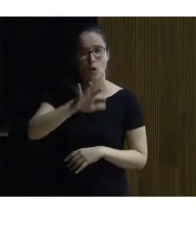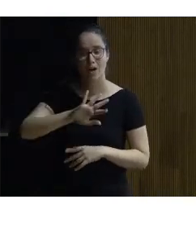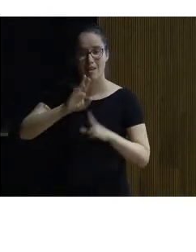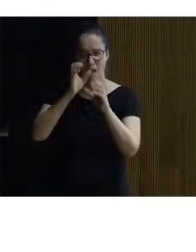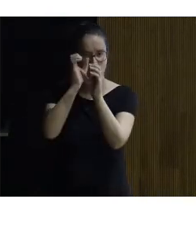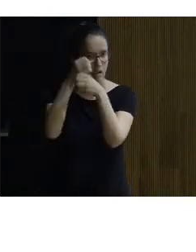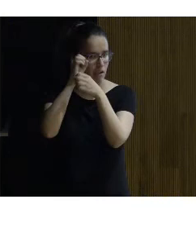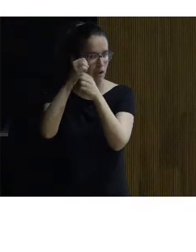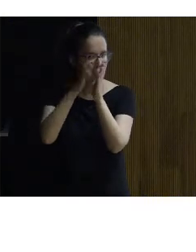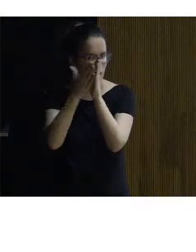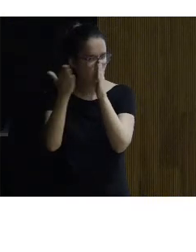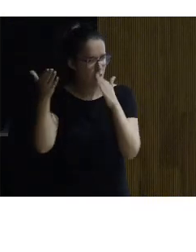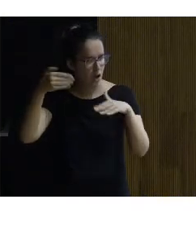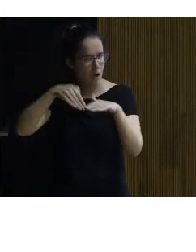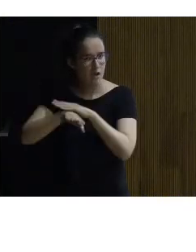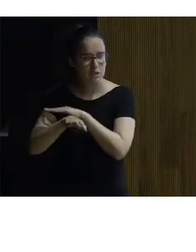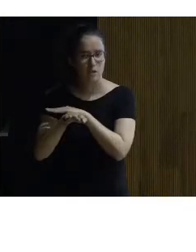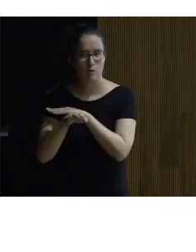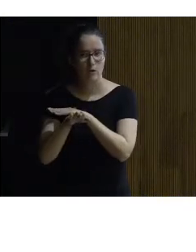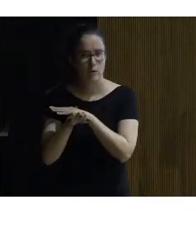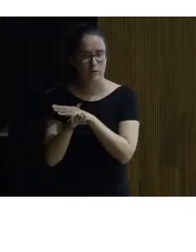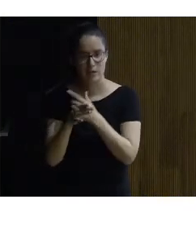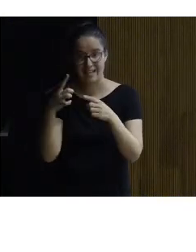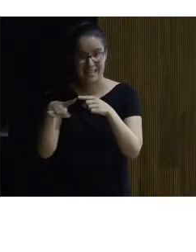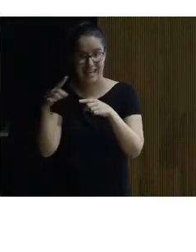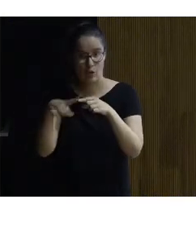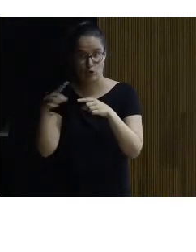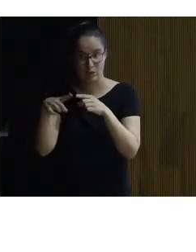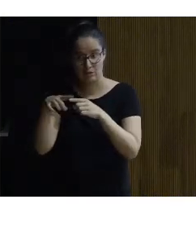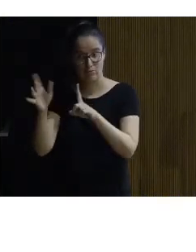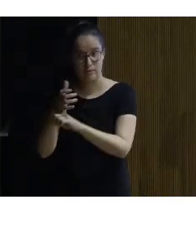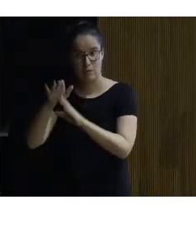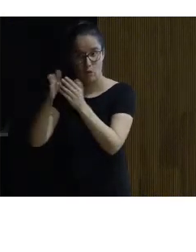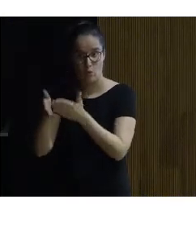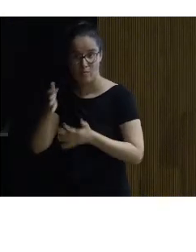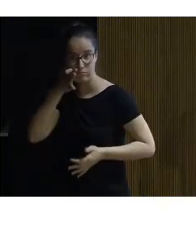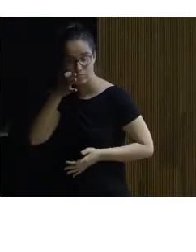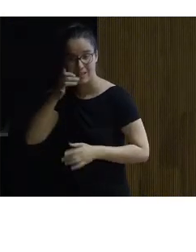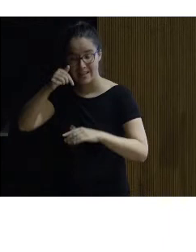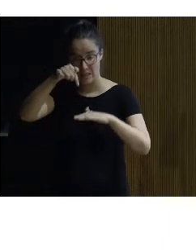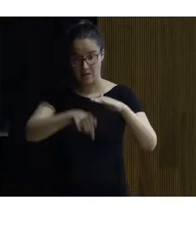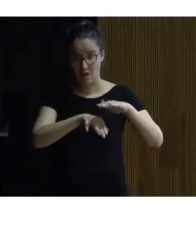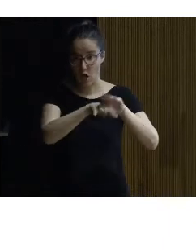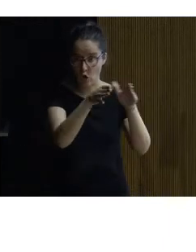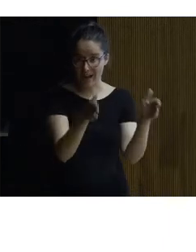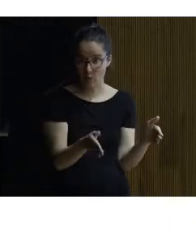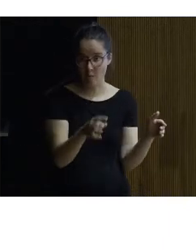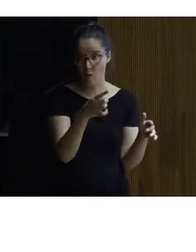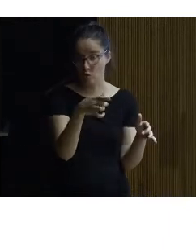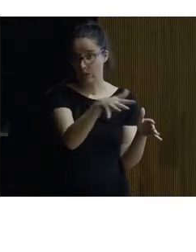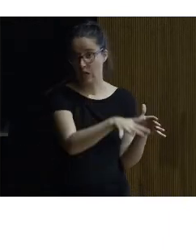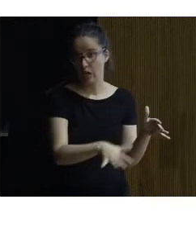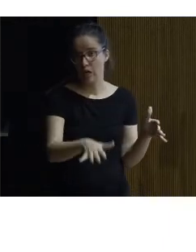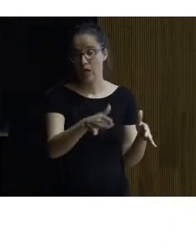laboratorio y archivo de restos debajo está la cueva que como es una planta